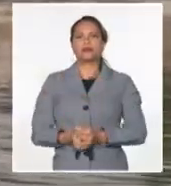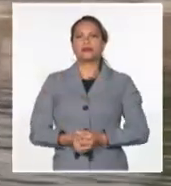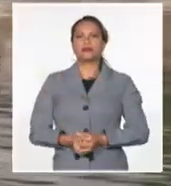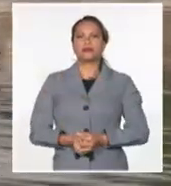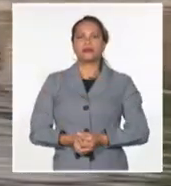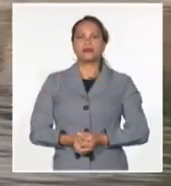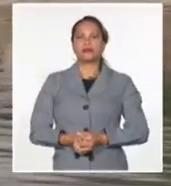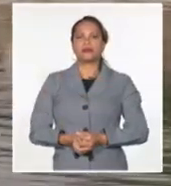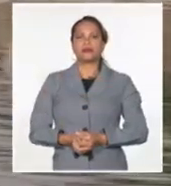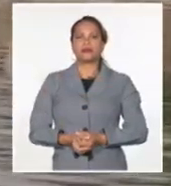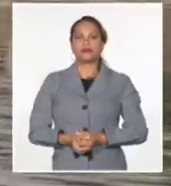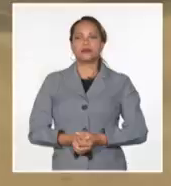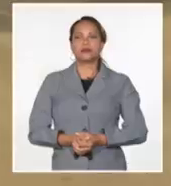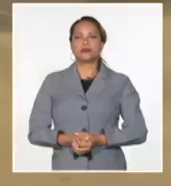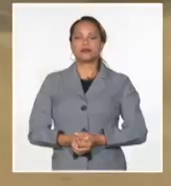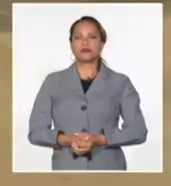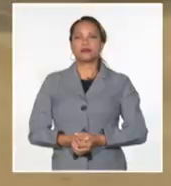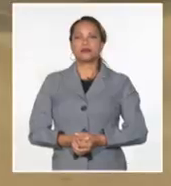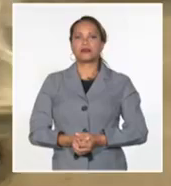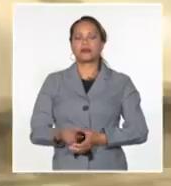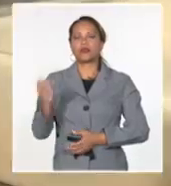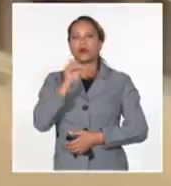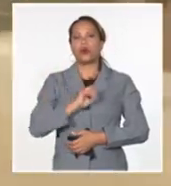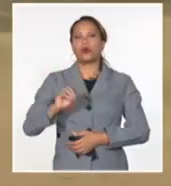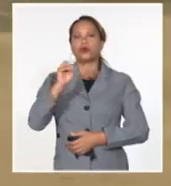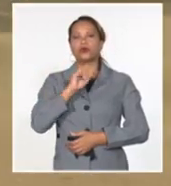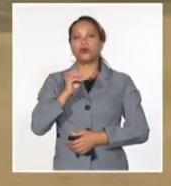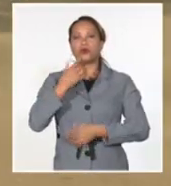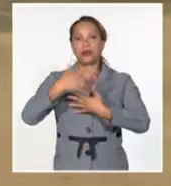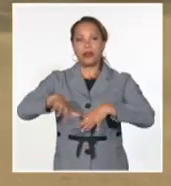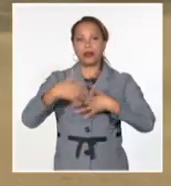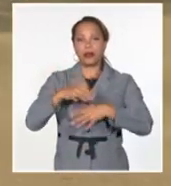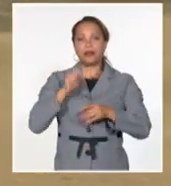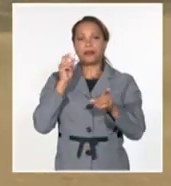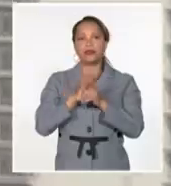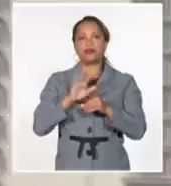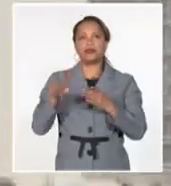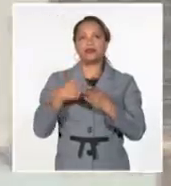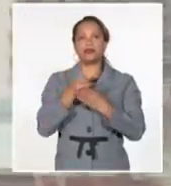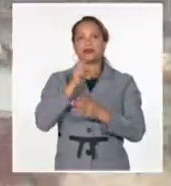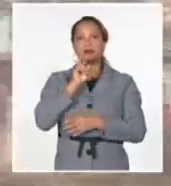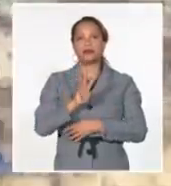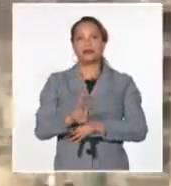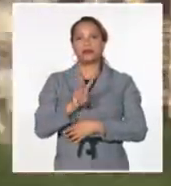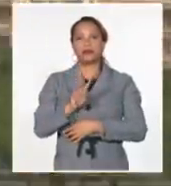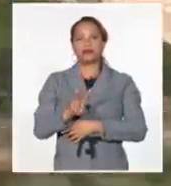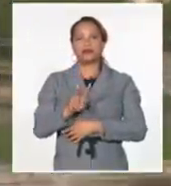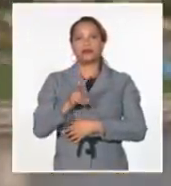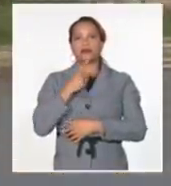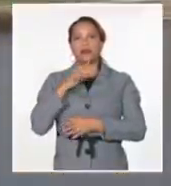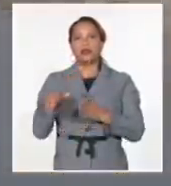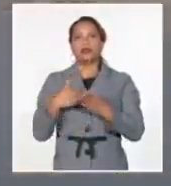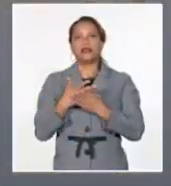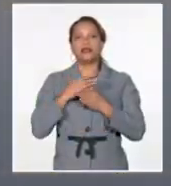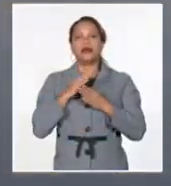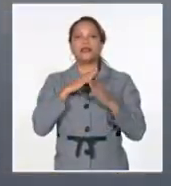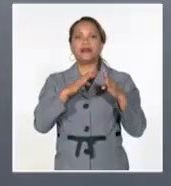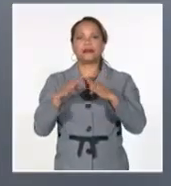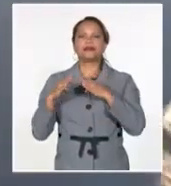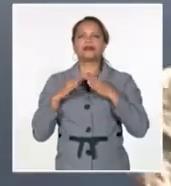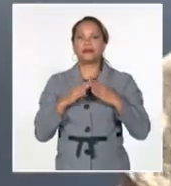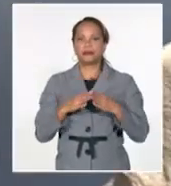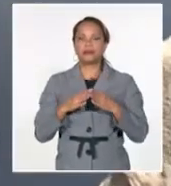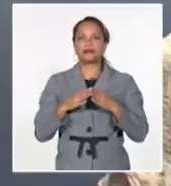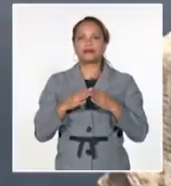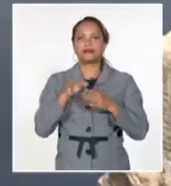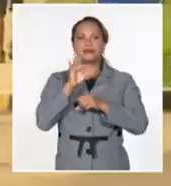La jornada octubre urbano se inició el pasado día 2, declarado Día Mundial del Hábitat y la Arquitectura,